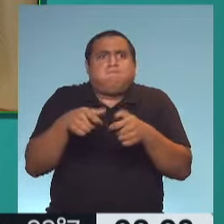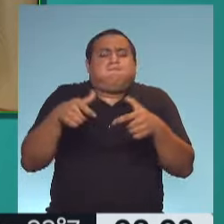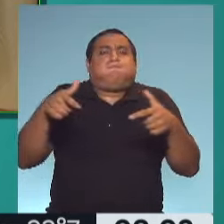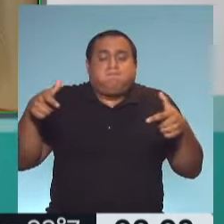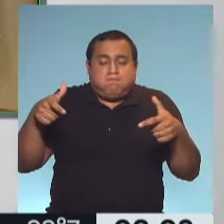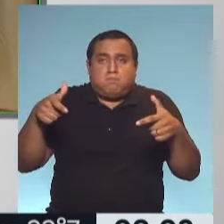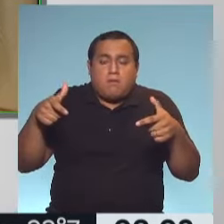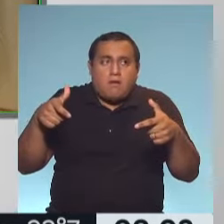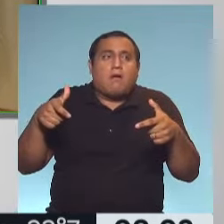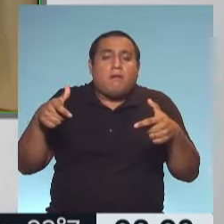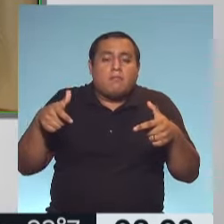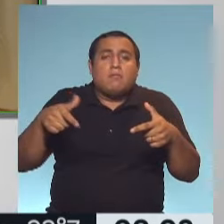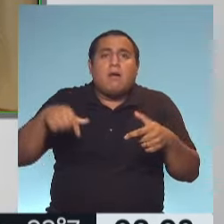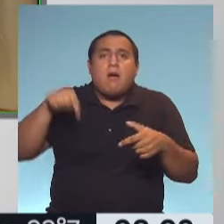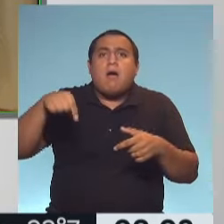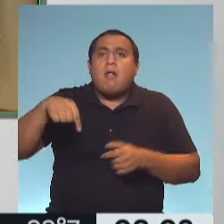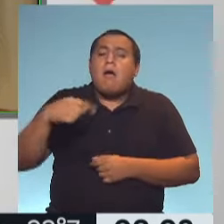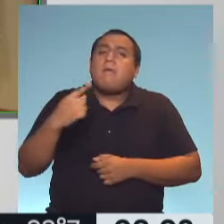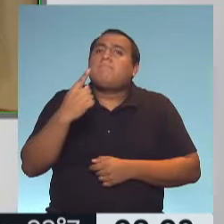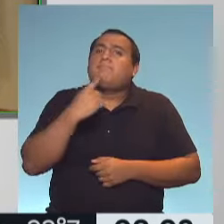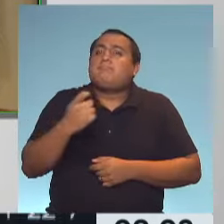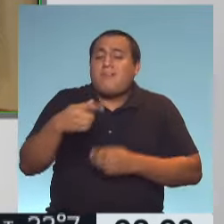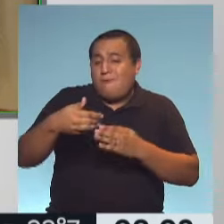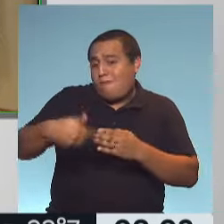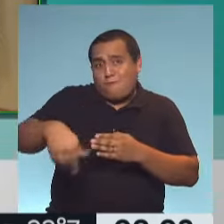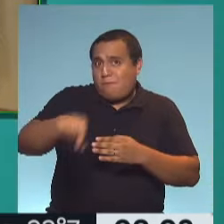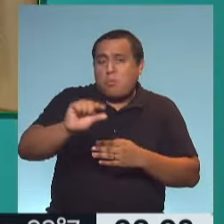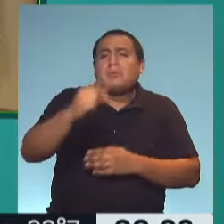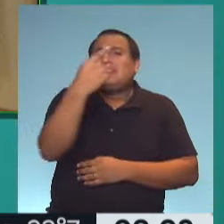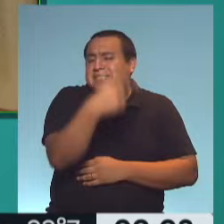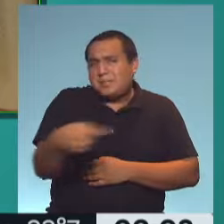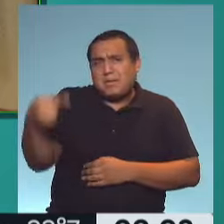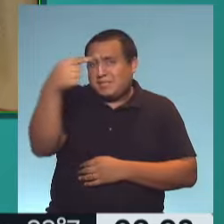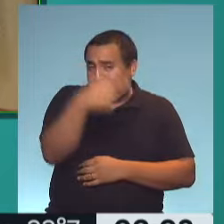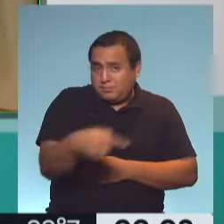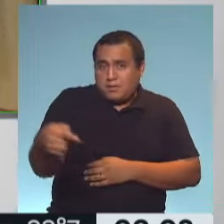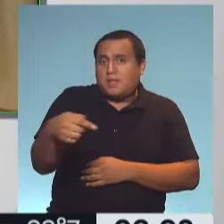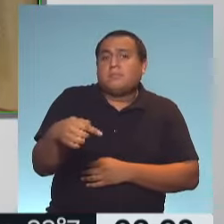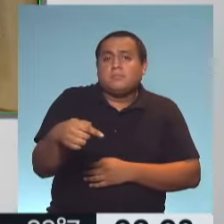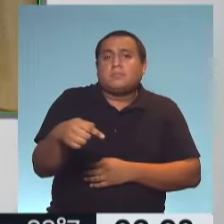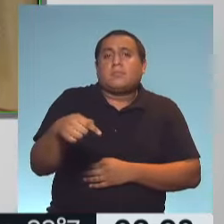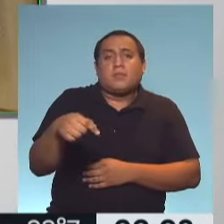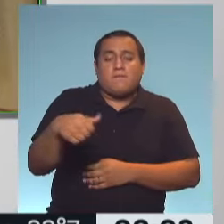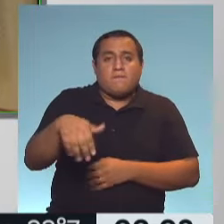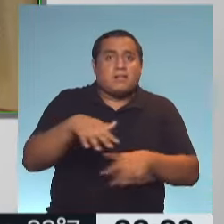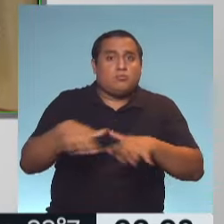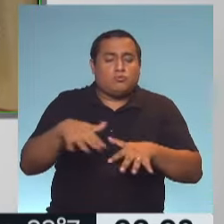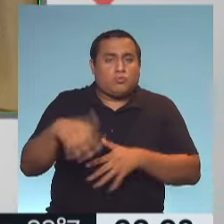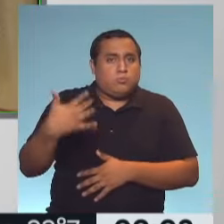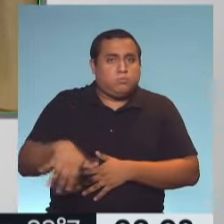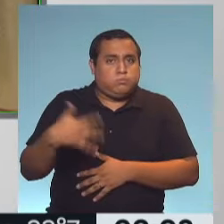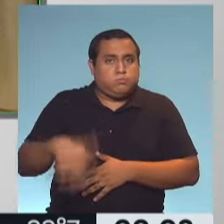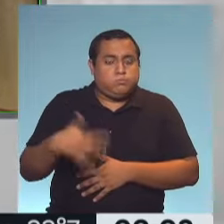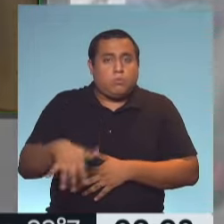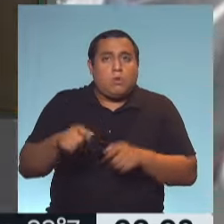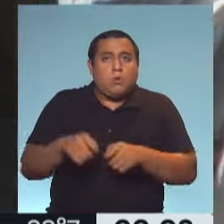que vamos a entrar justamente de lleno a las próximas semanas en una situación realmente importante del